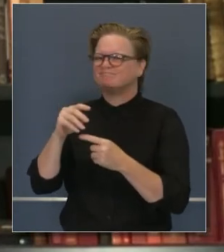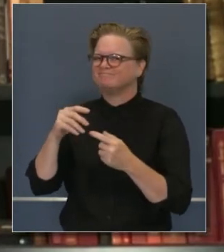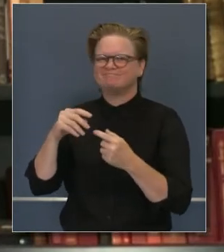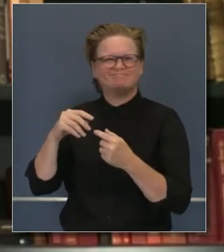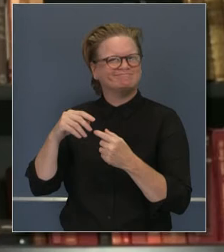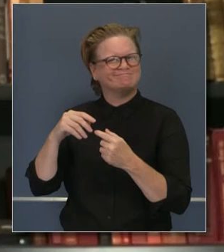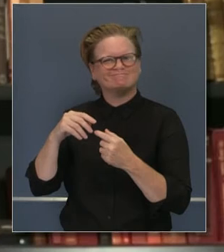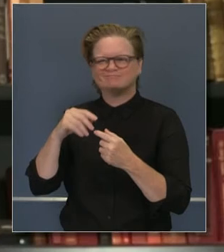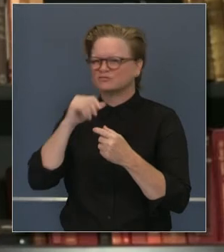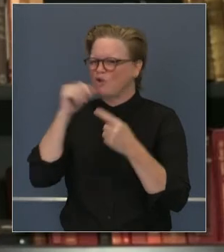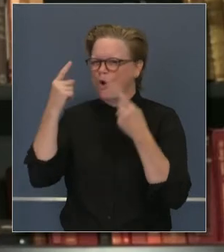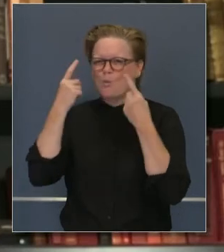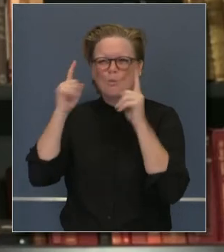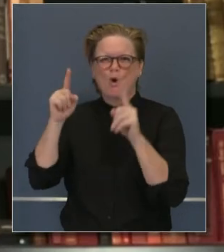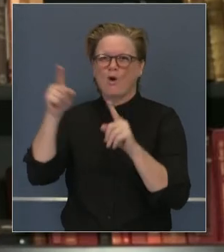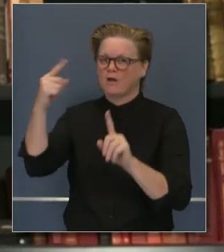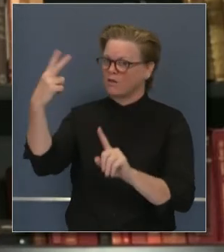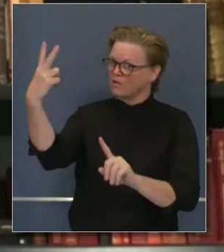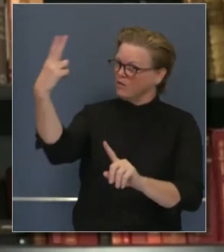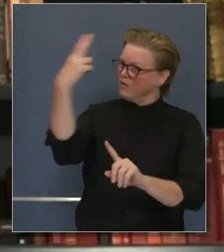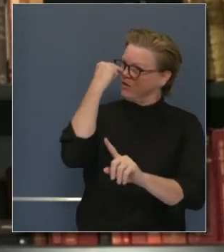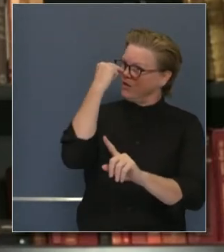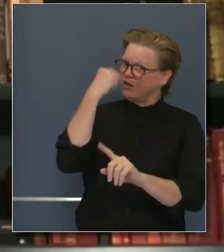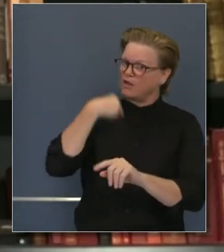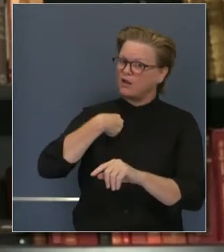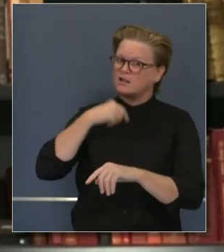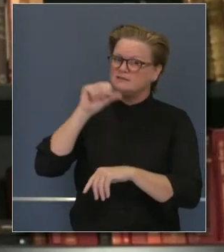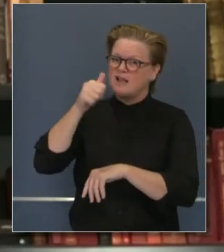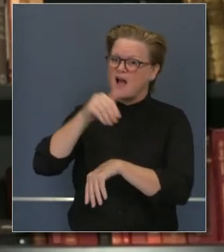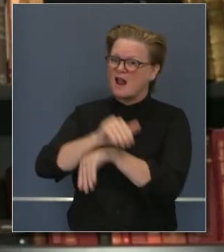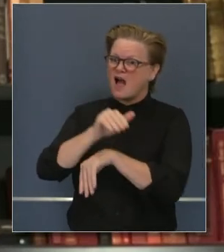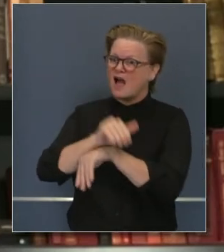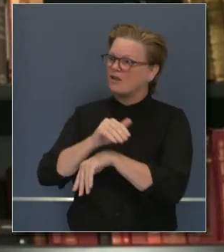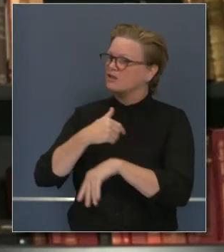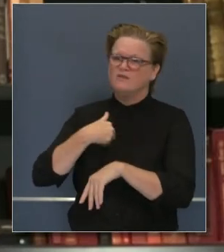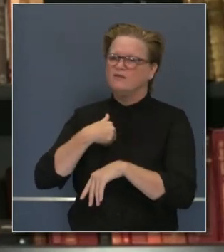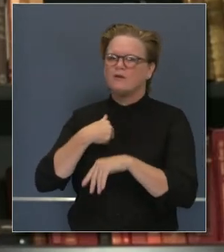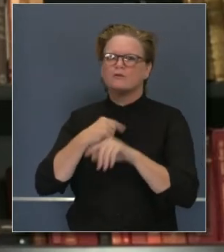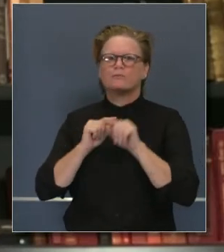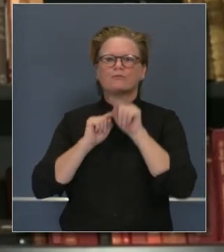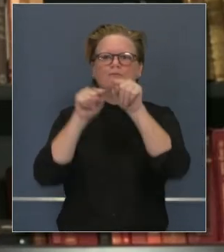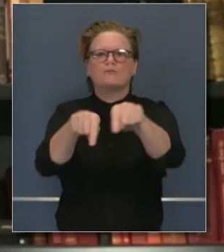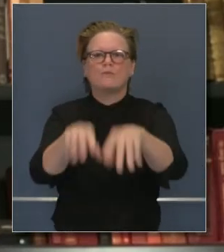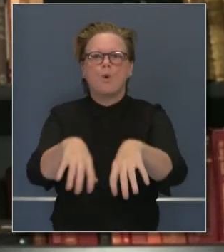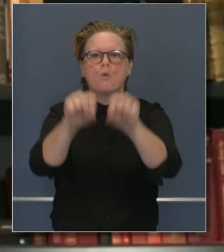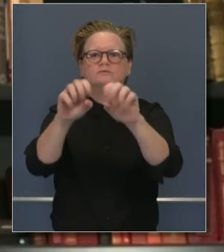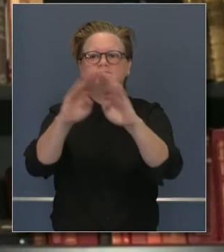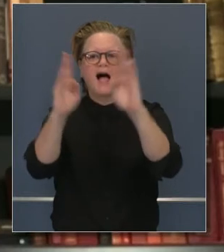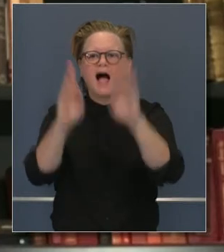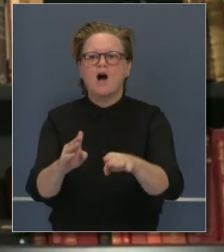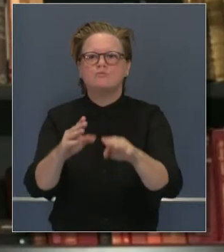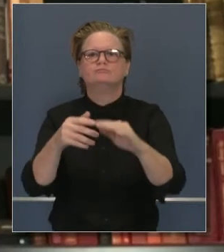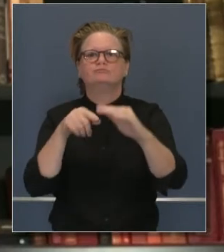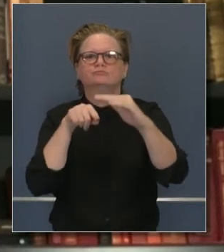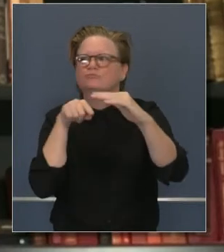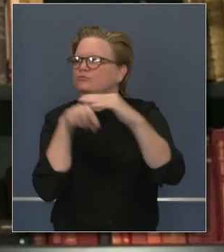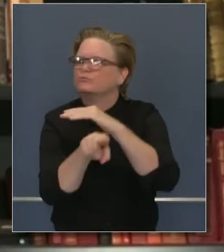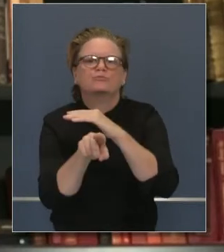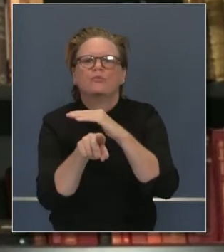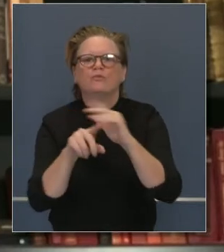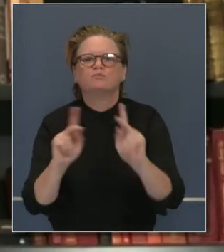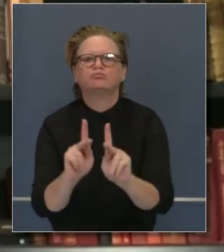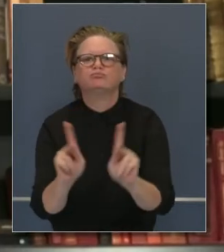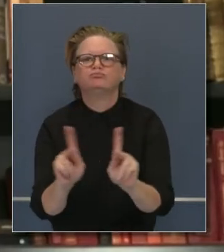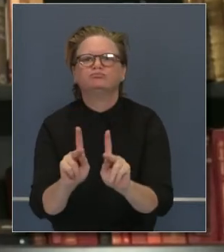fiestas caseras y contagiaban a más personas con el virus. Quiero saber más en cuanto a la ciencia